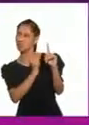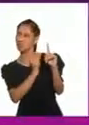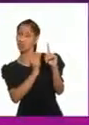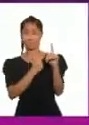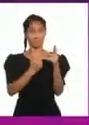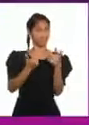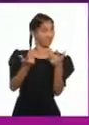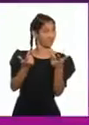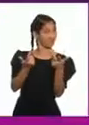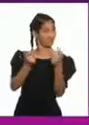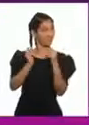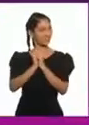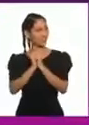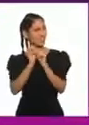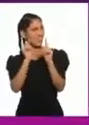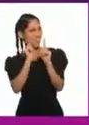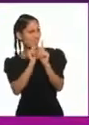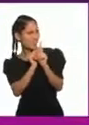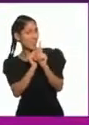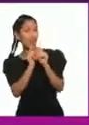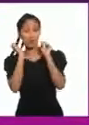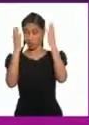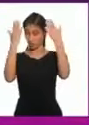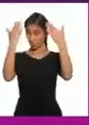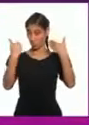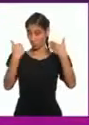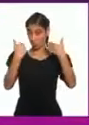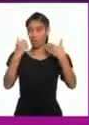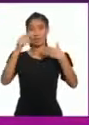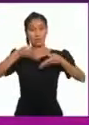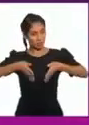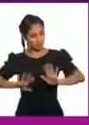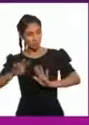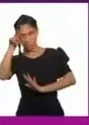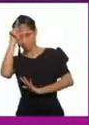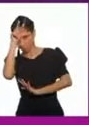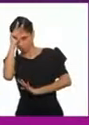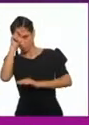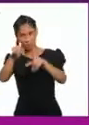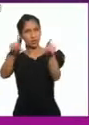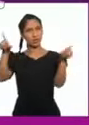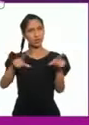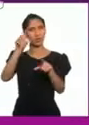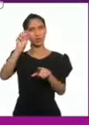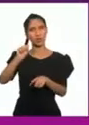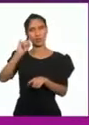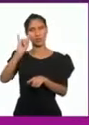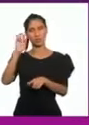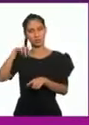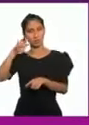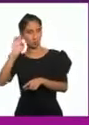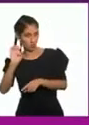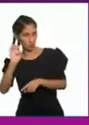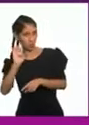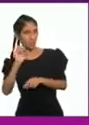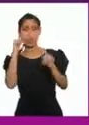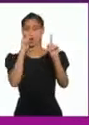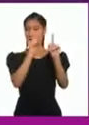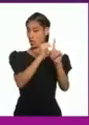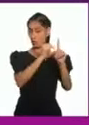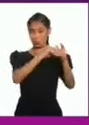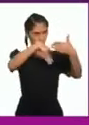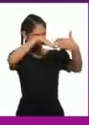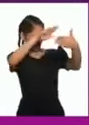pintora peruana Nacida en Supe Al norte de Lima Considerada Una de las